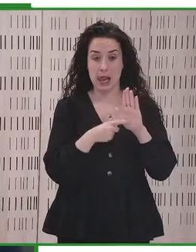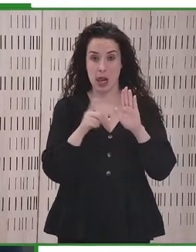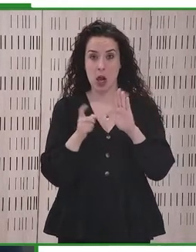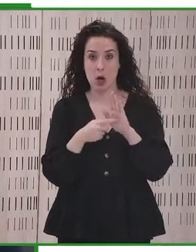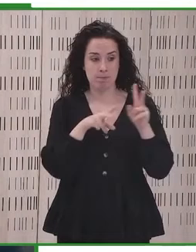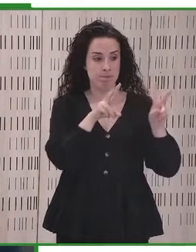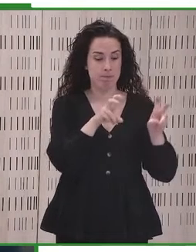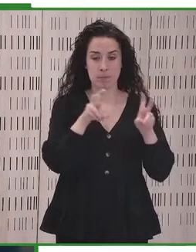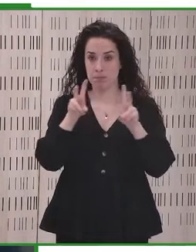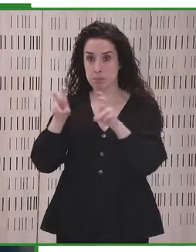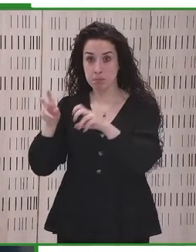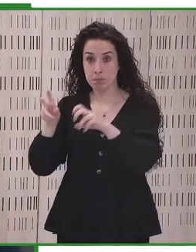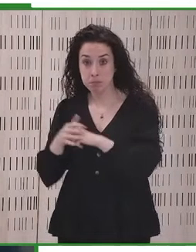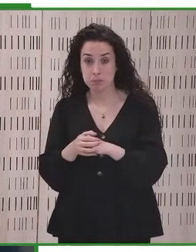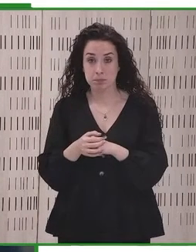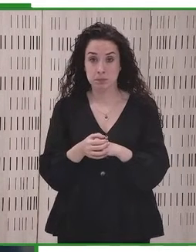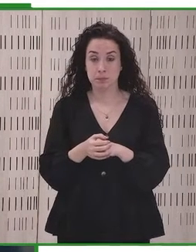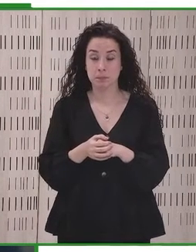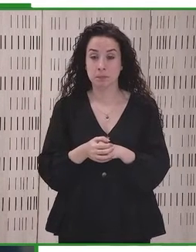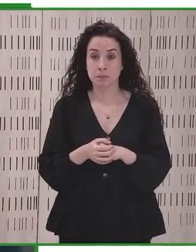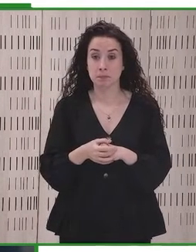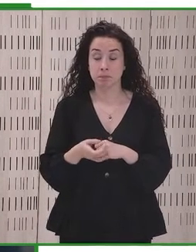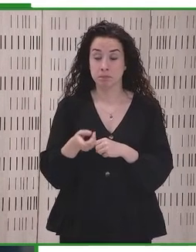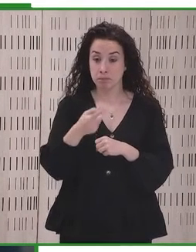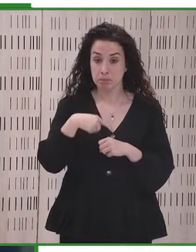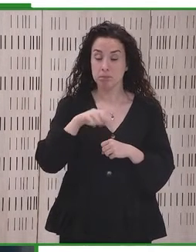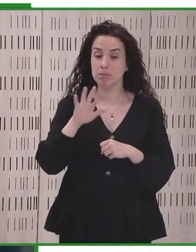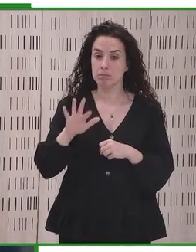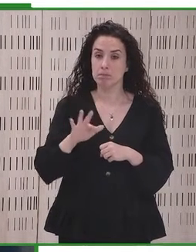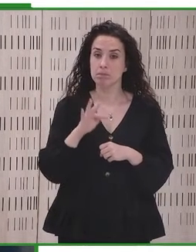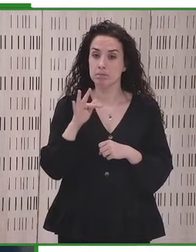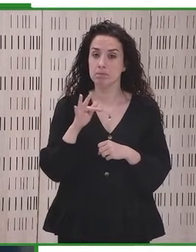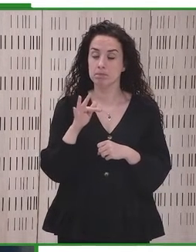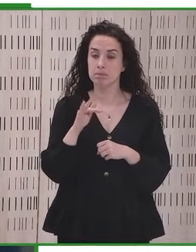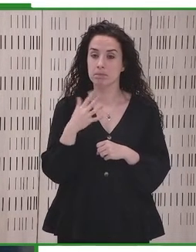accessible. Related